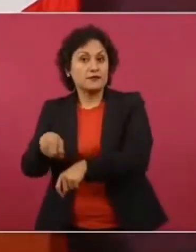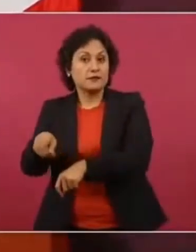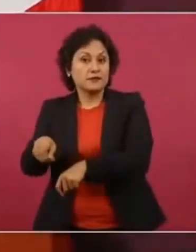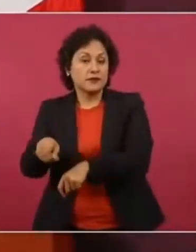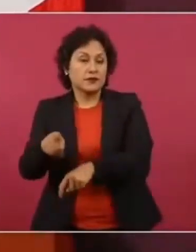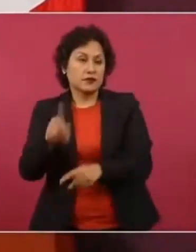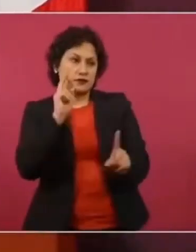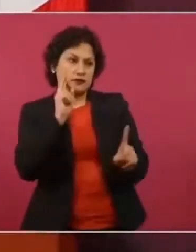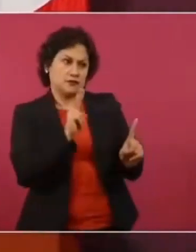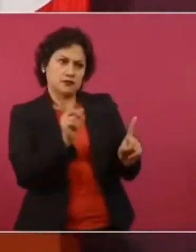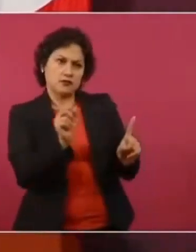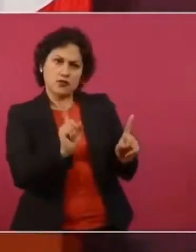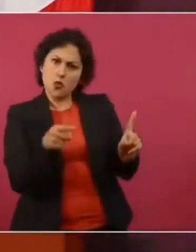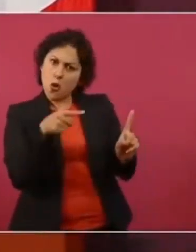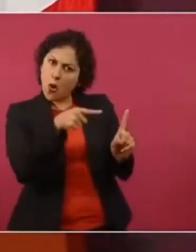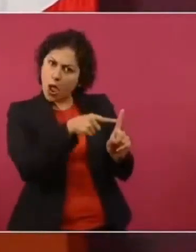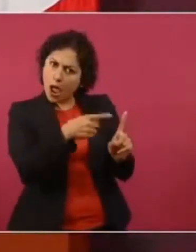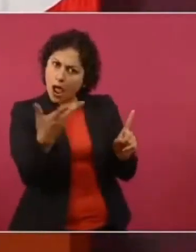falsificó la firma.